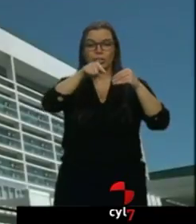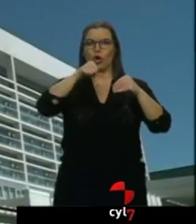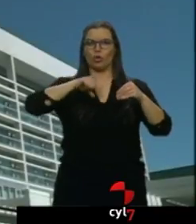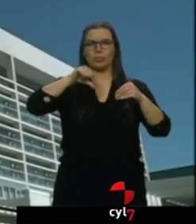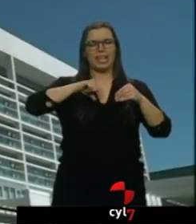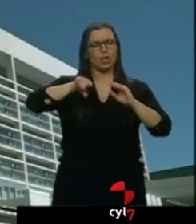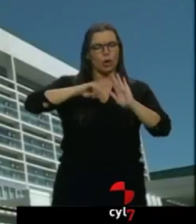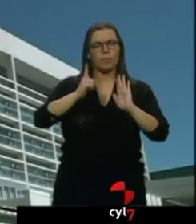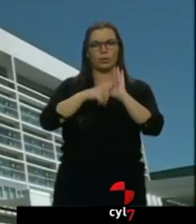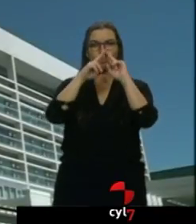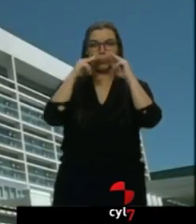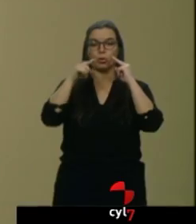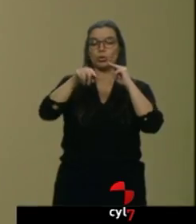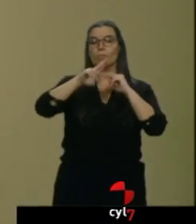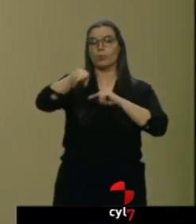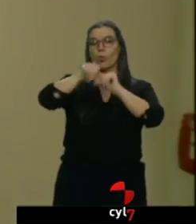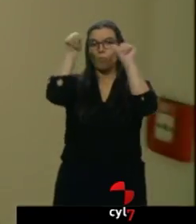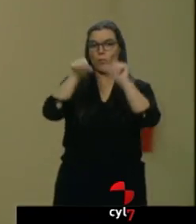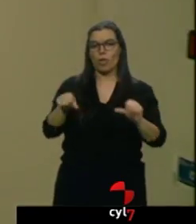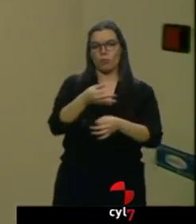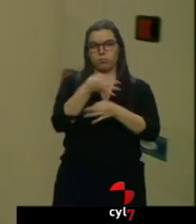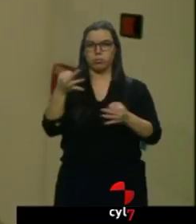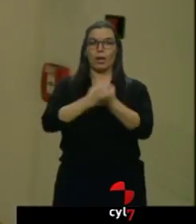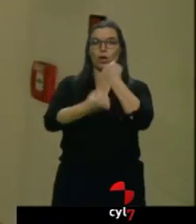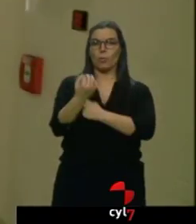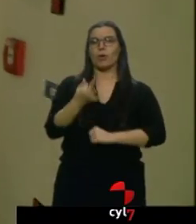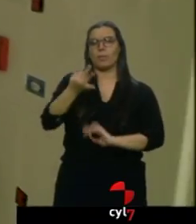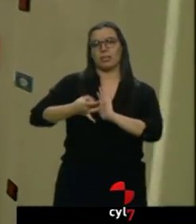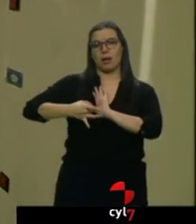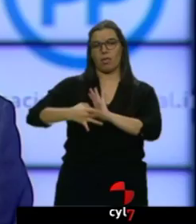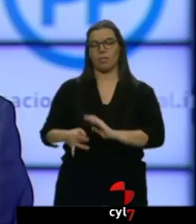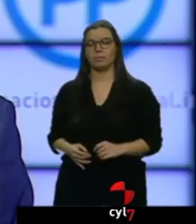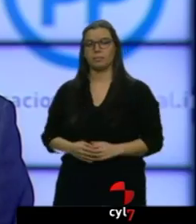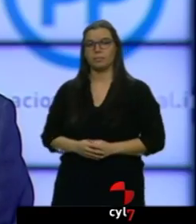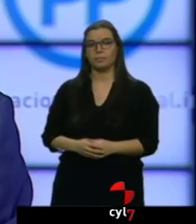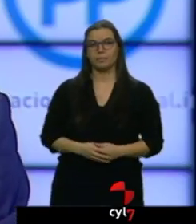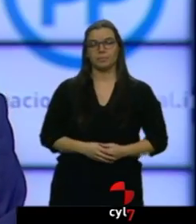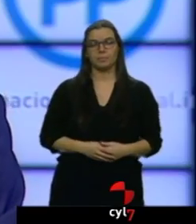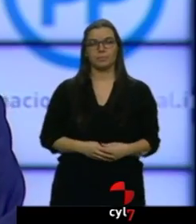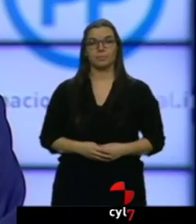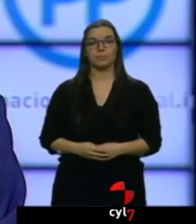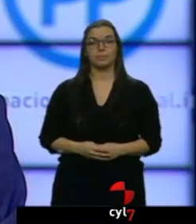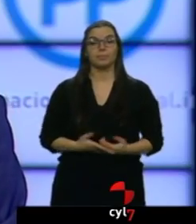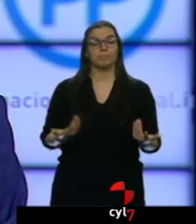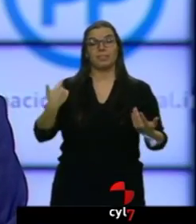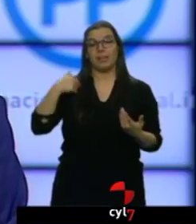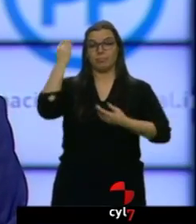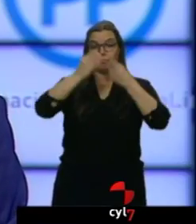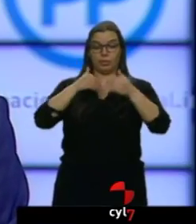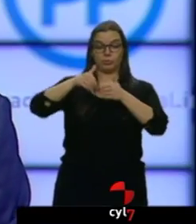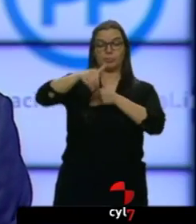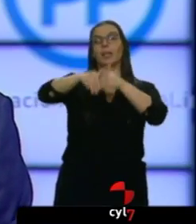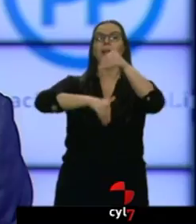Burgos. Un modelo, dice, más eficiente, económico y de calidad. Y con la vista puesta ya en las elecciones municipales,